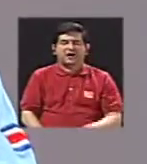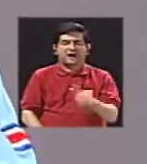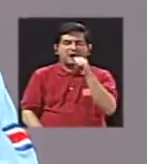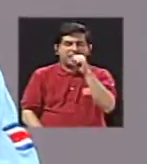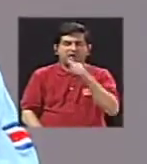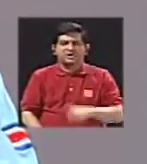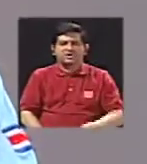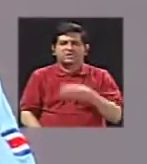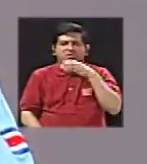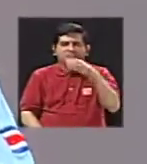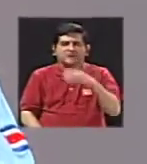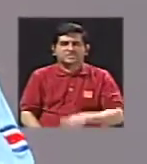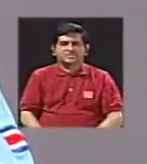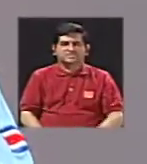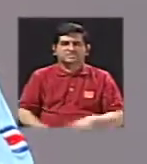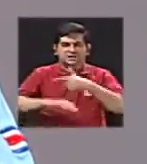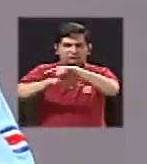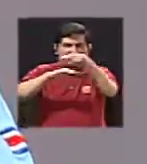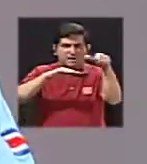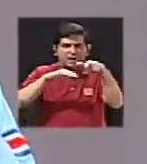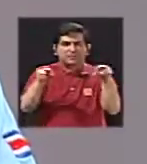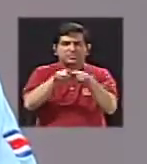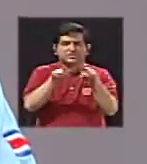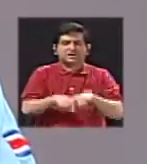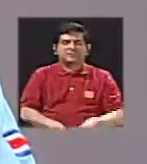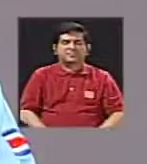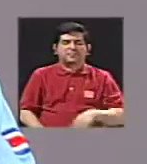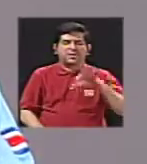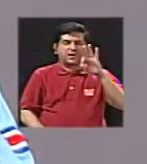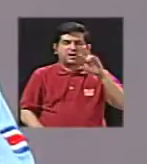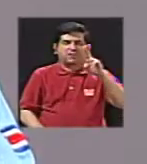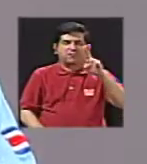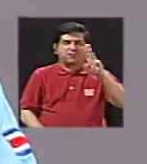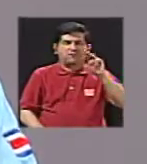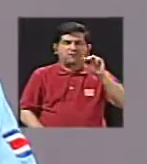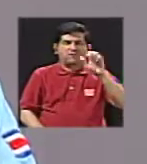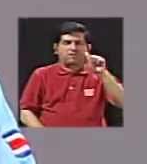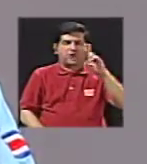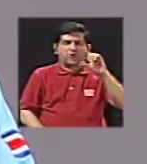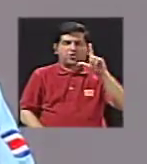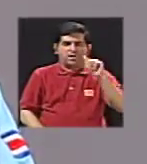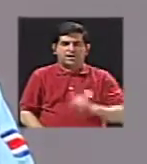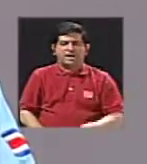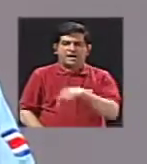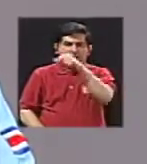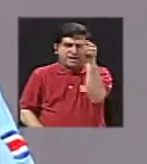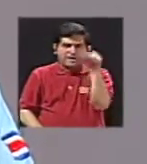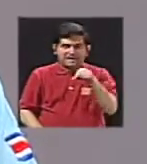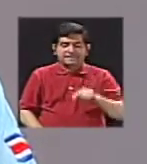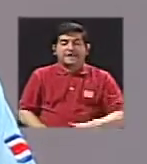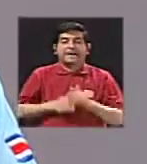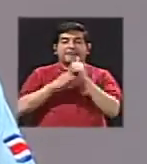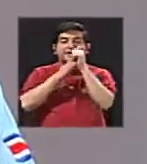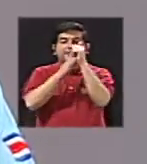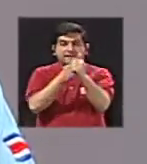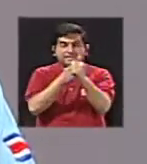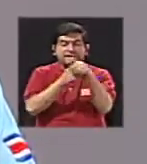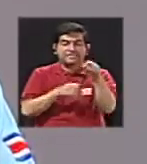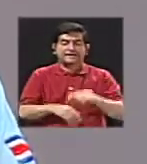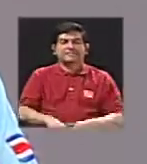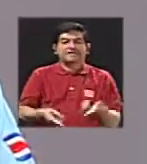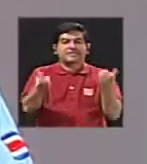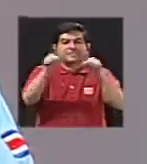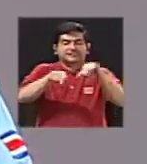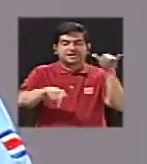termales lagos y también de las fumarolas entonces en Italia es un país pues líder en este en este